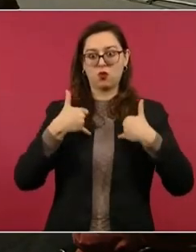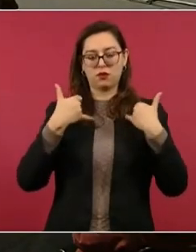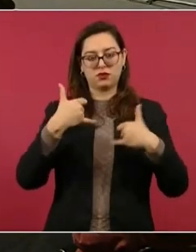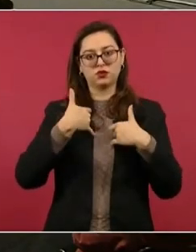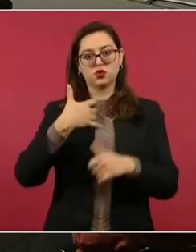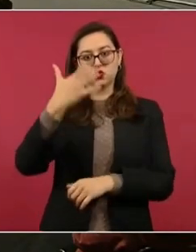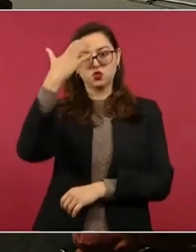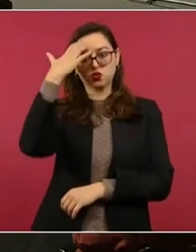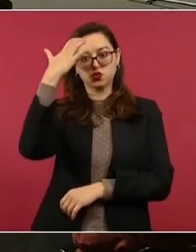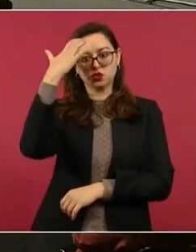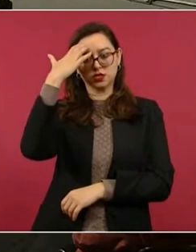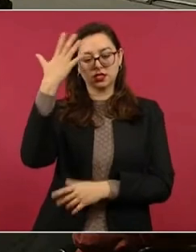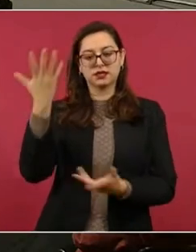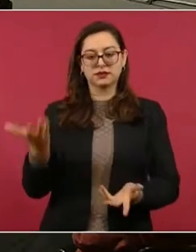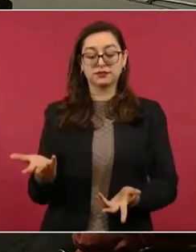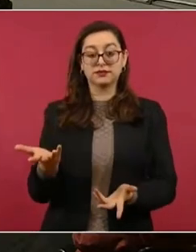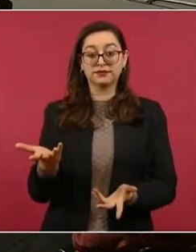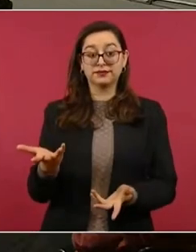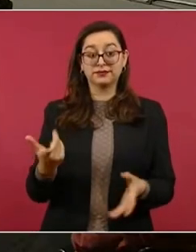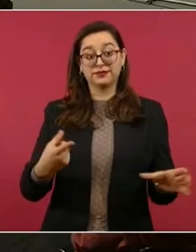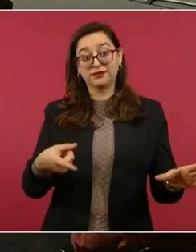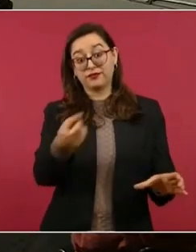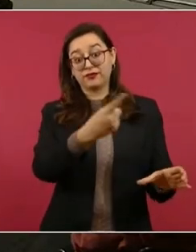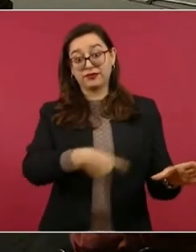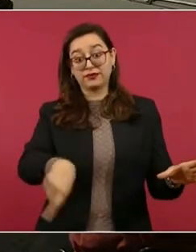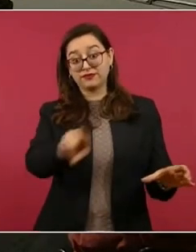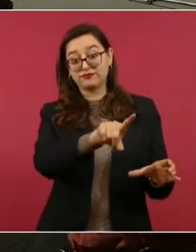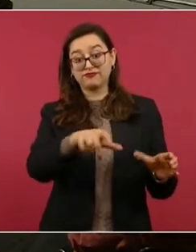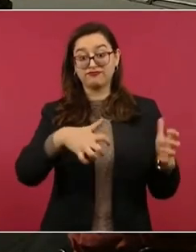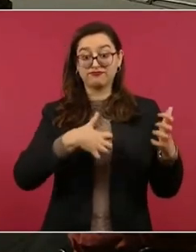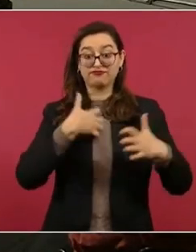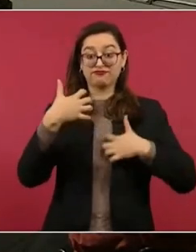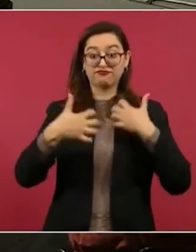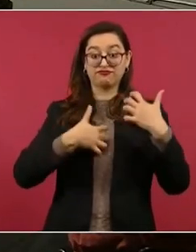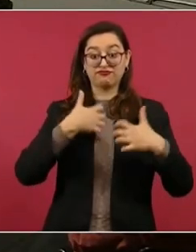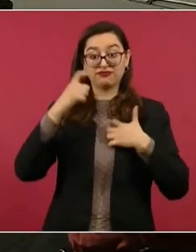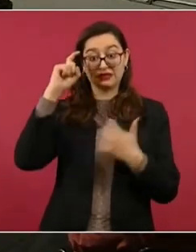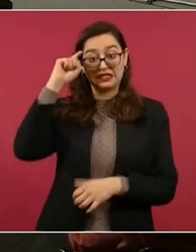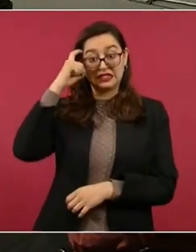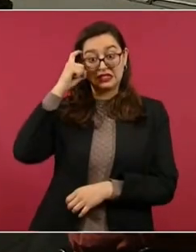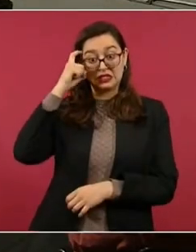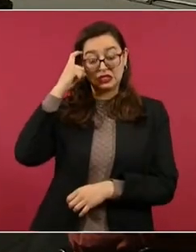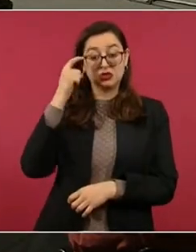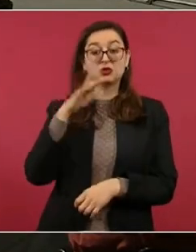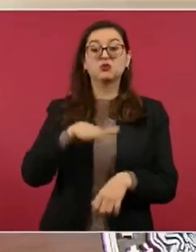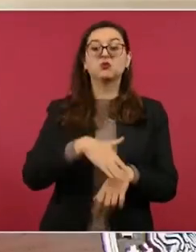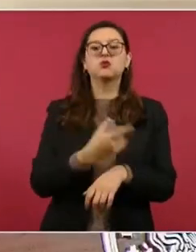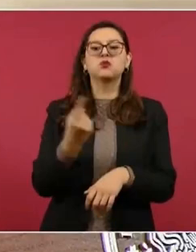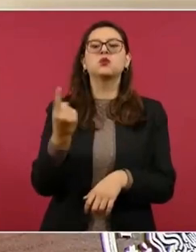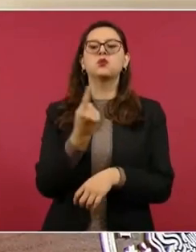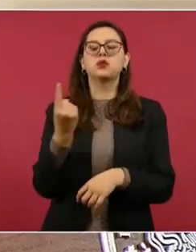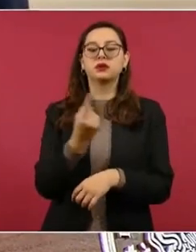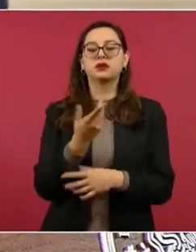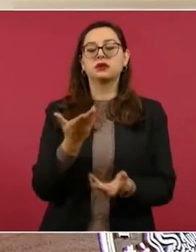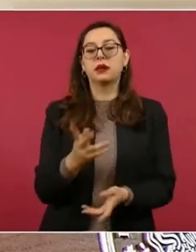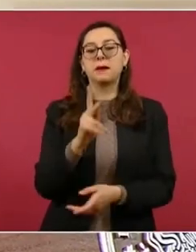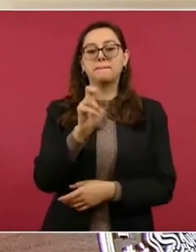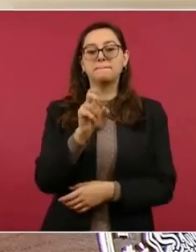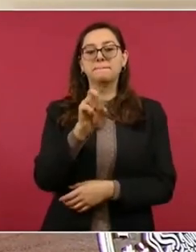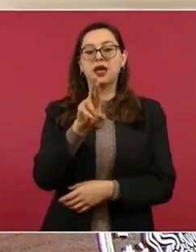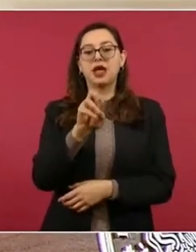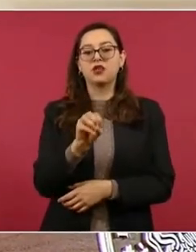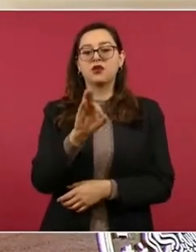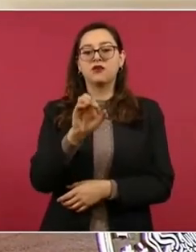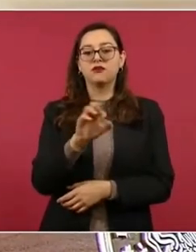Todos se enojan porque tenían de ídolo a Pedro Ferriz y de repente